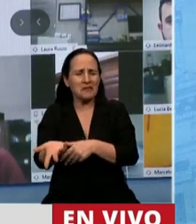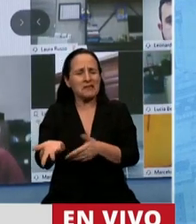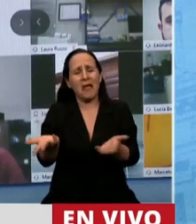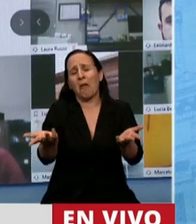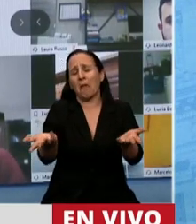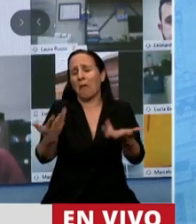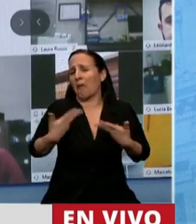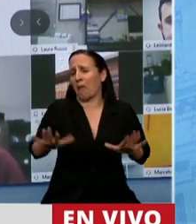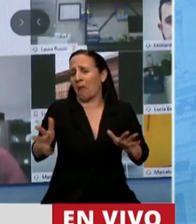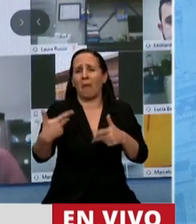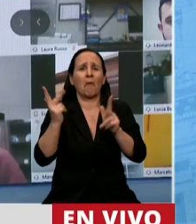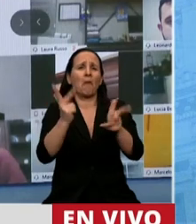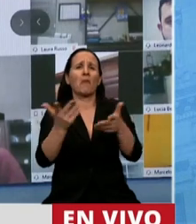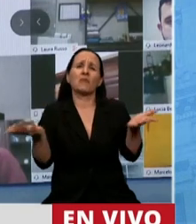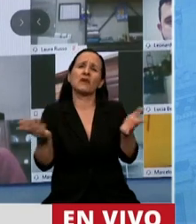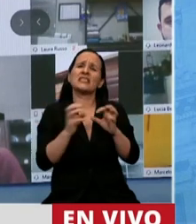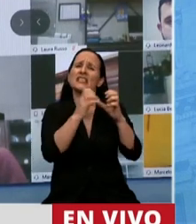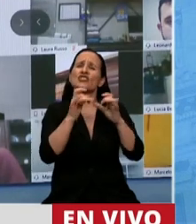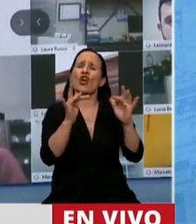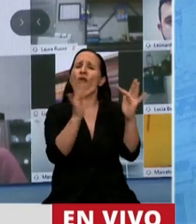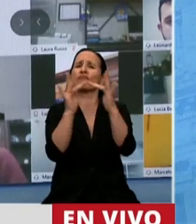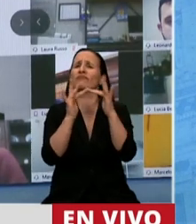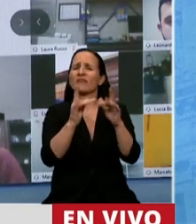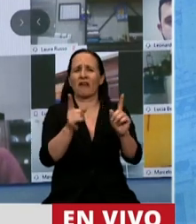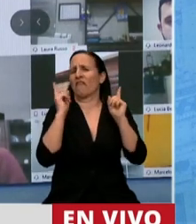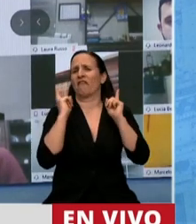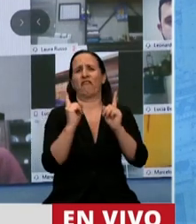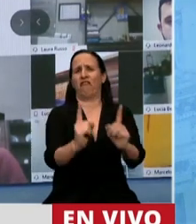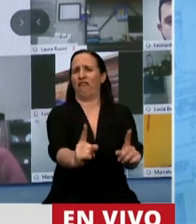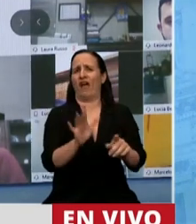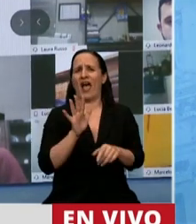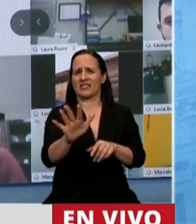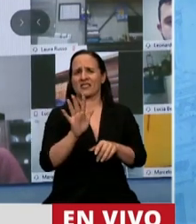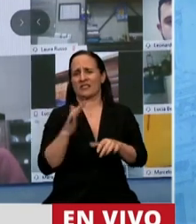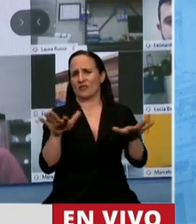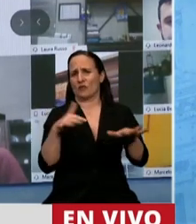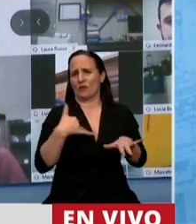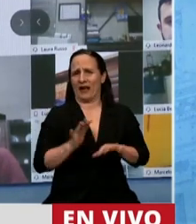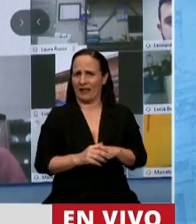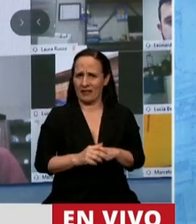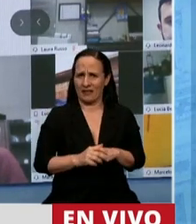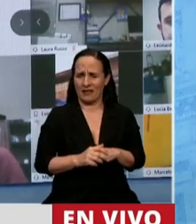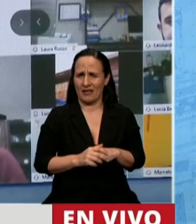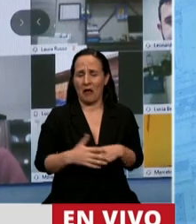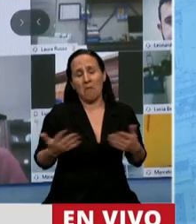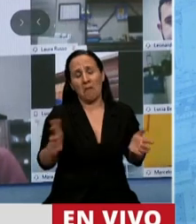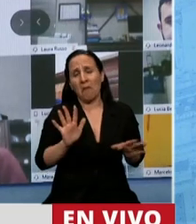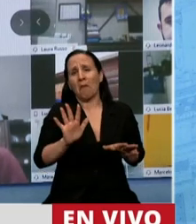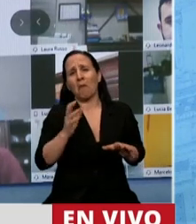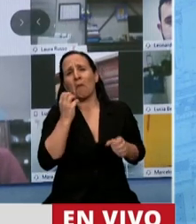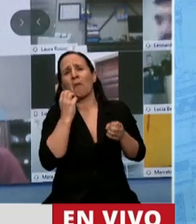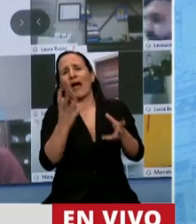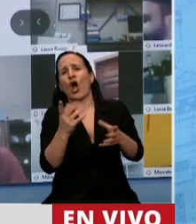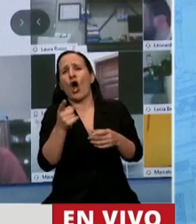liviandad que las sesiones remotas habían llegado para quedarse en la Argentina y que mejor así, porque